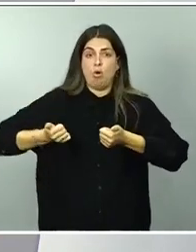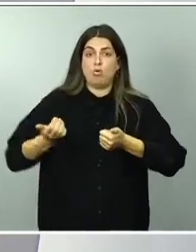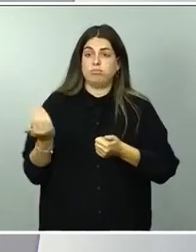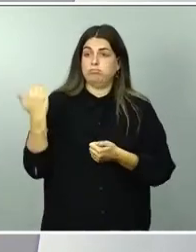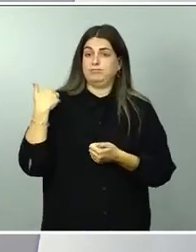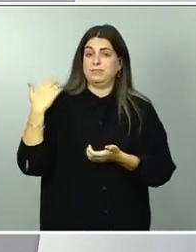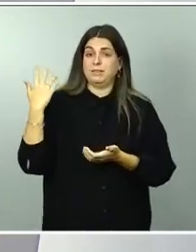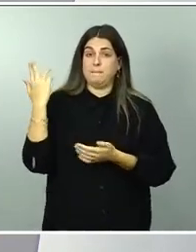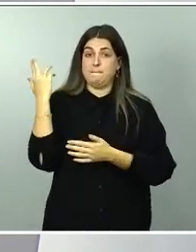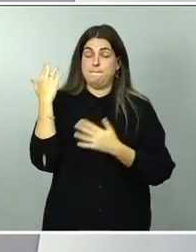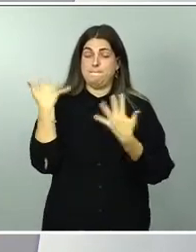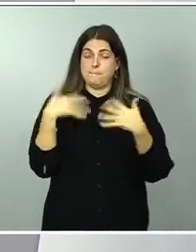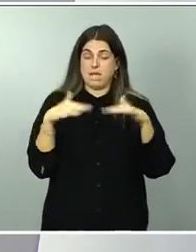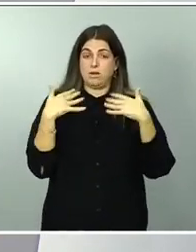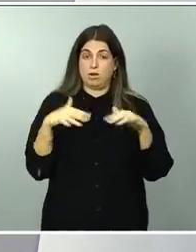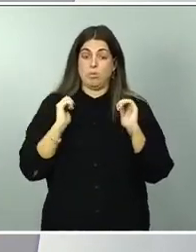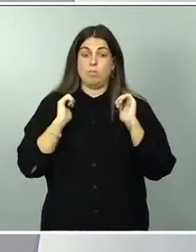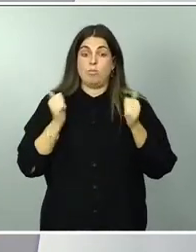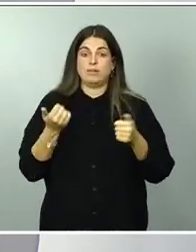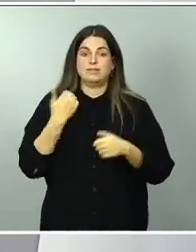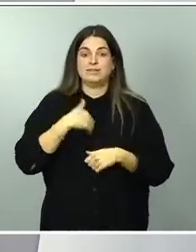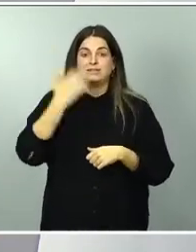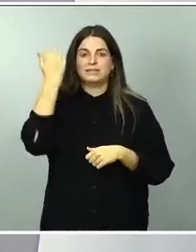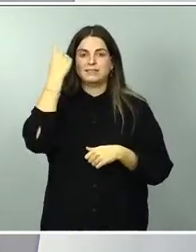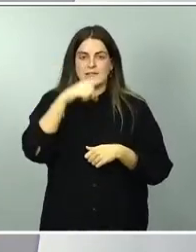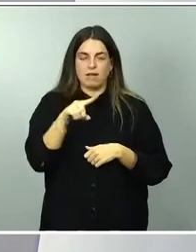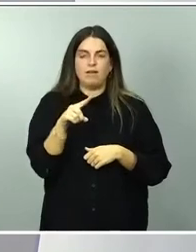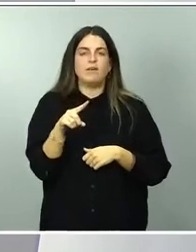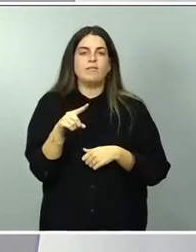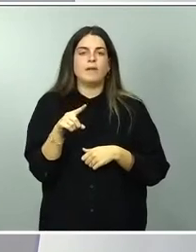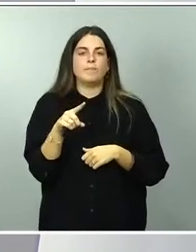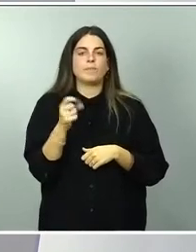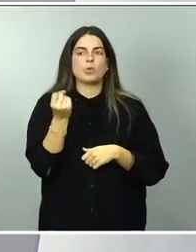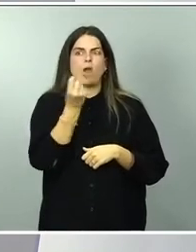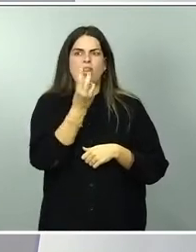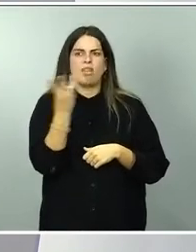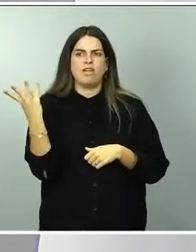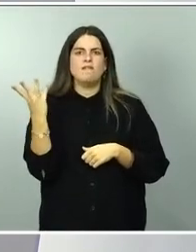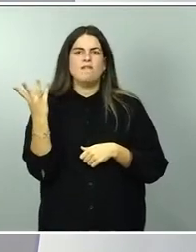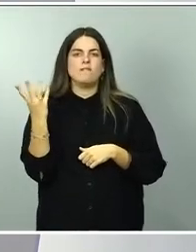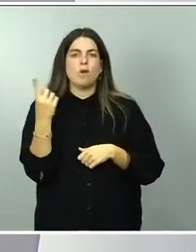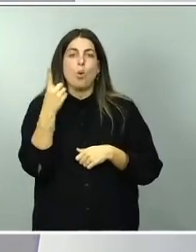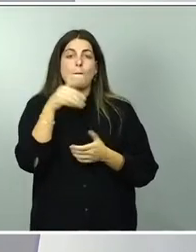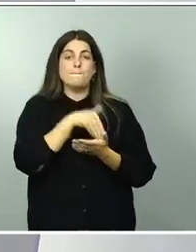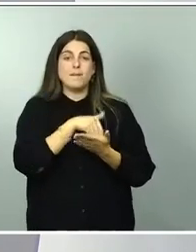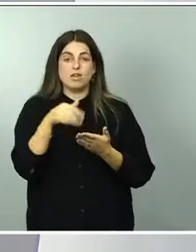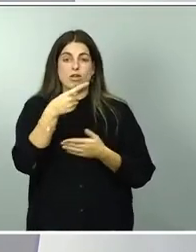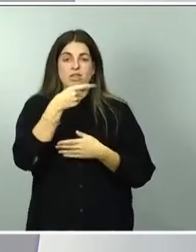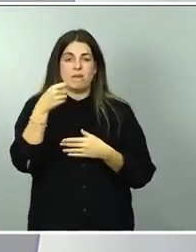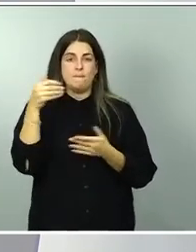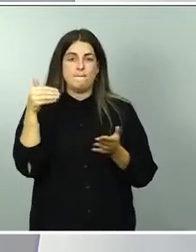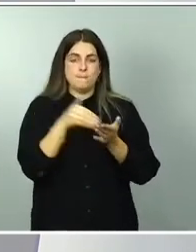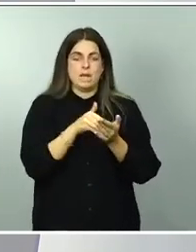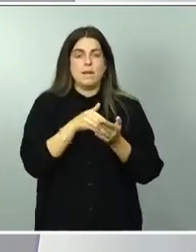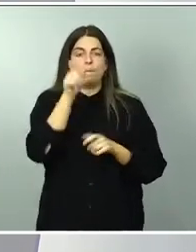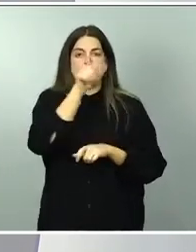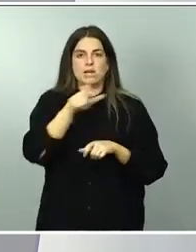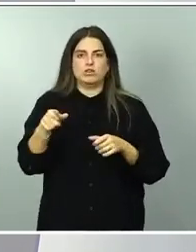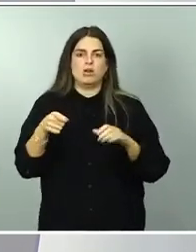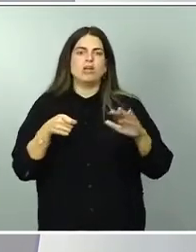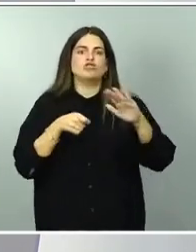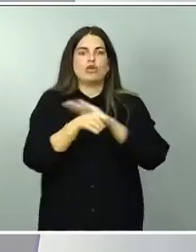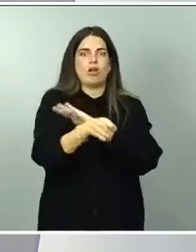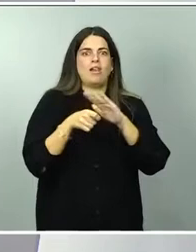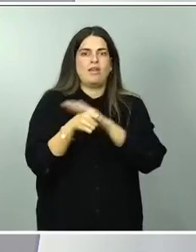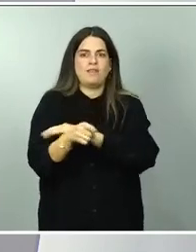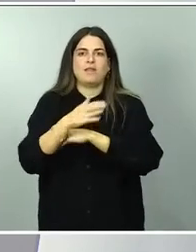miércoles y que, como saben, ha arrojado también una cifra de más de un millón cien mil personas solicitantes de esta